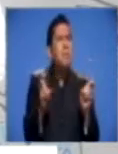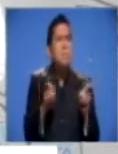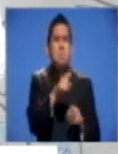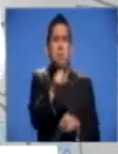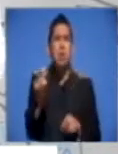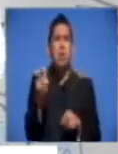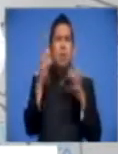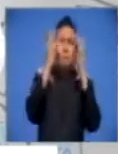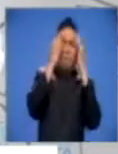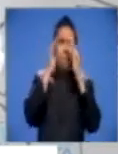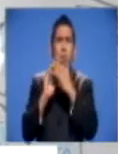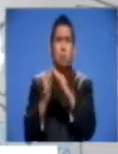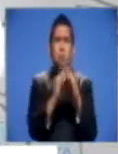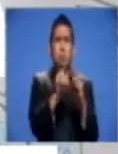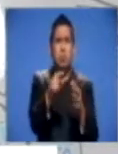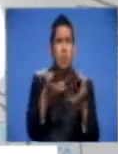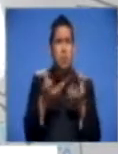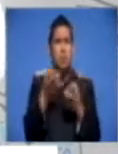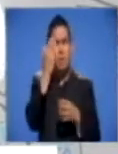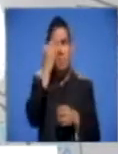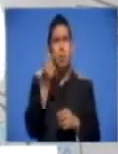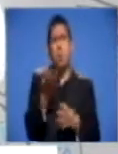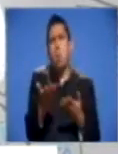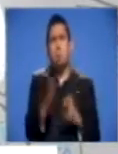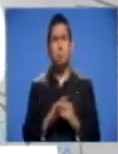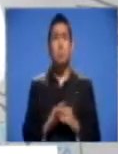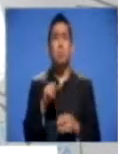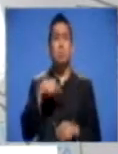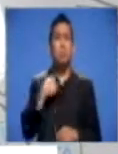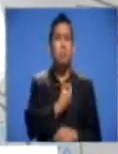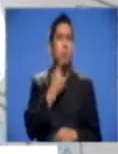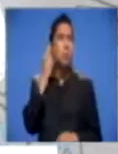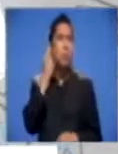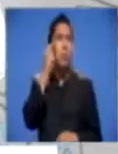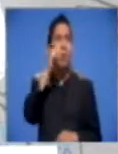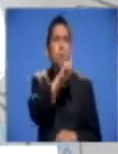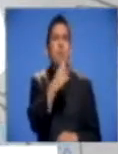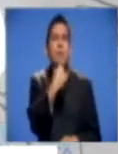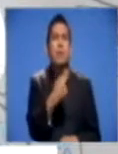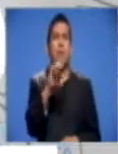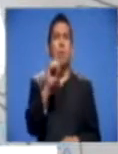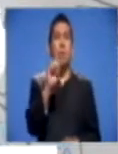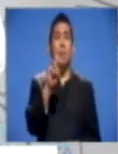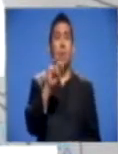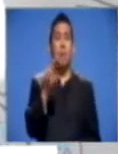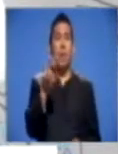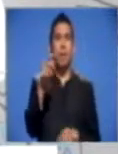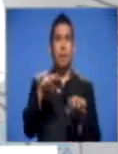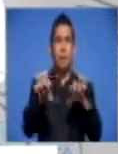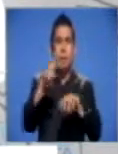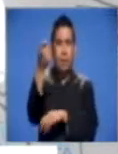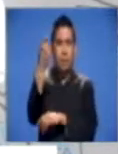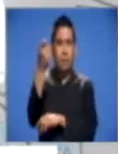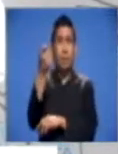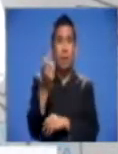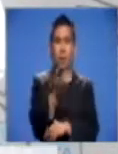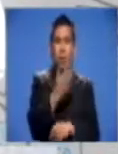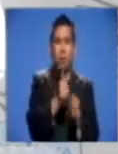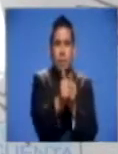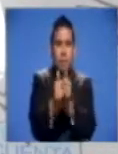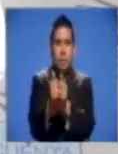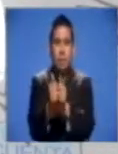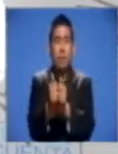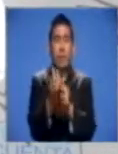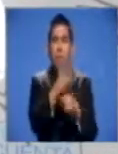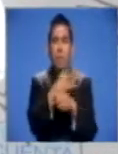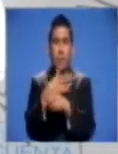preocupe en su comunidad o en los alrededores. Ahora escucharemos la pregunta del ciudadano Osmar desde La Libertad y los candidatos presidenciales o